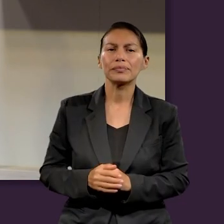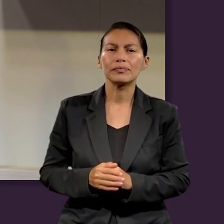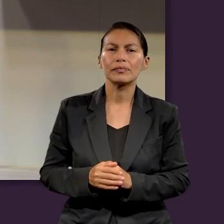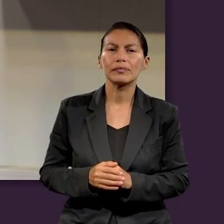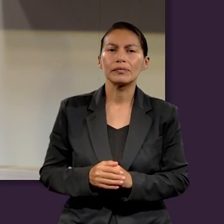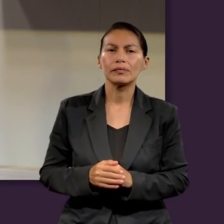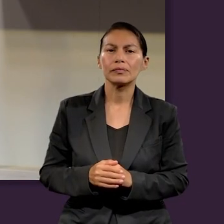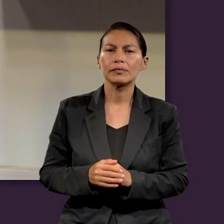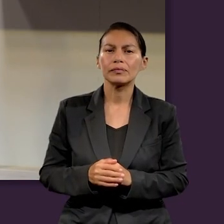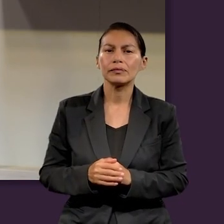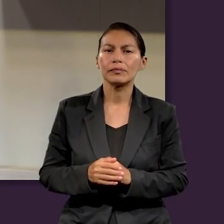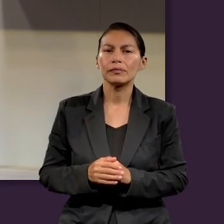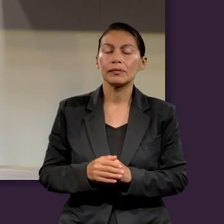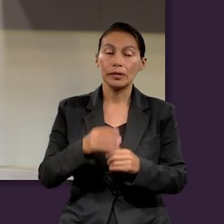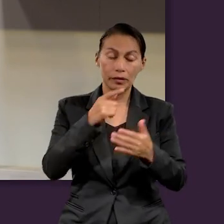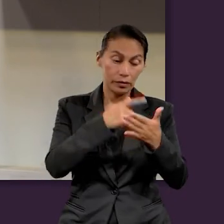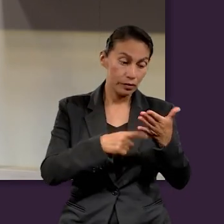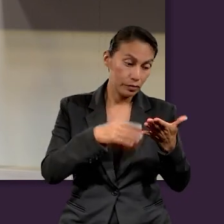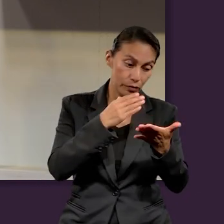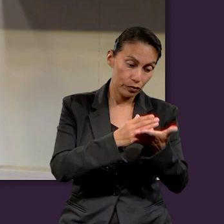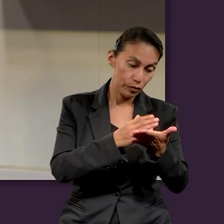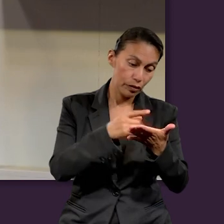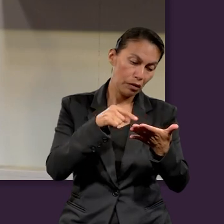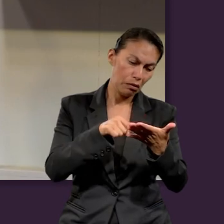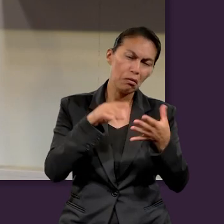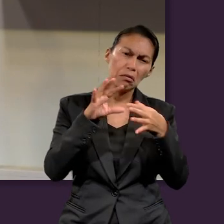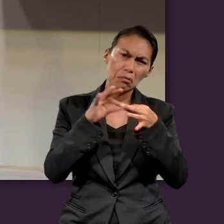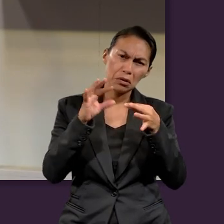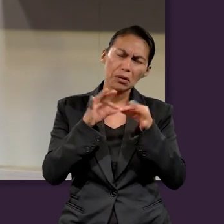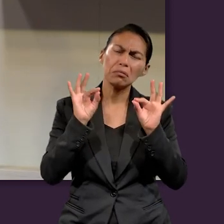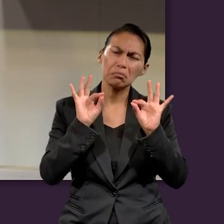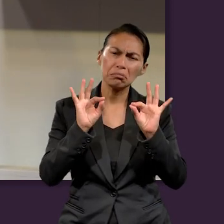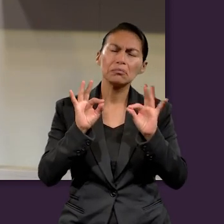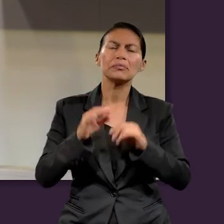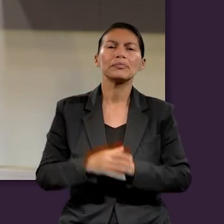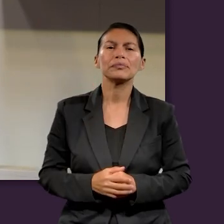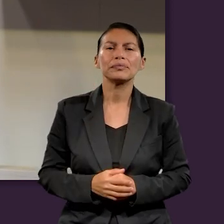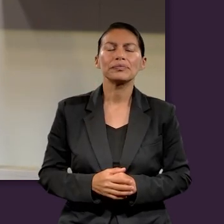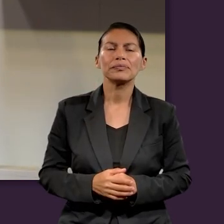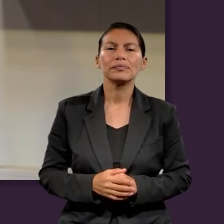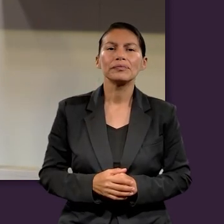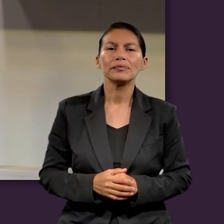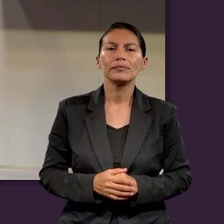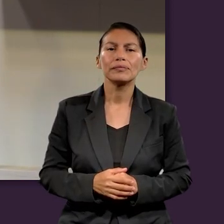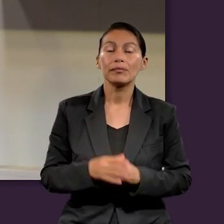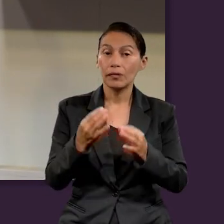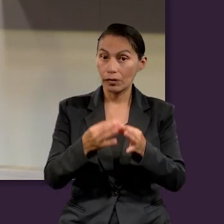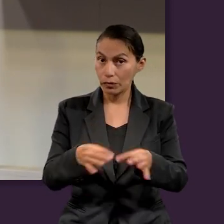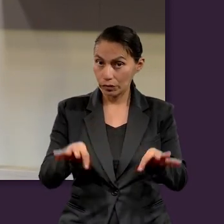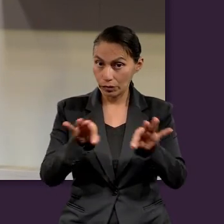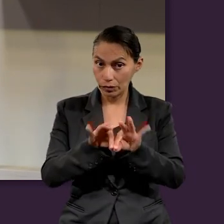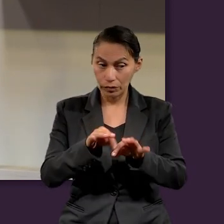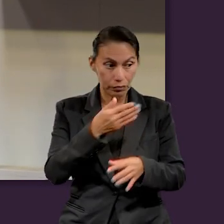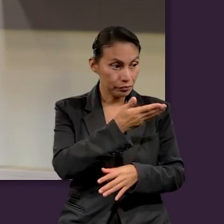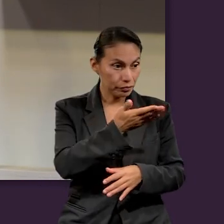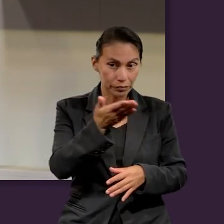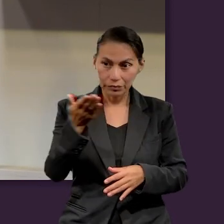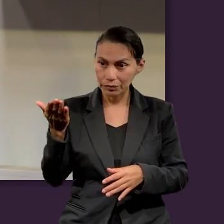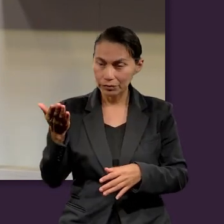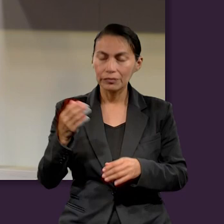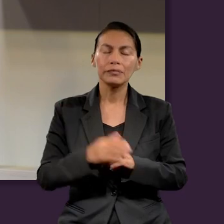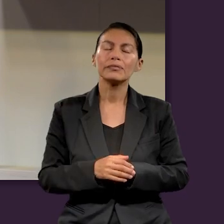idea que la lección nos está dando. Y es importante, José Luis,